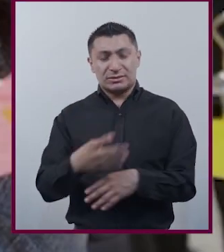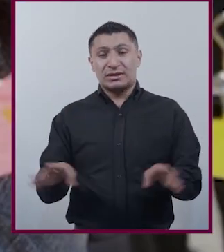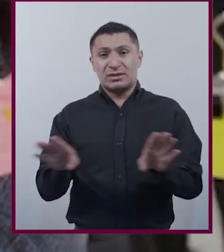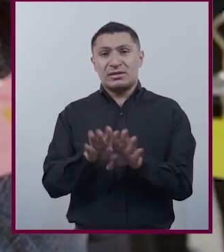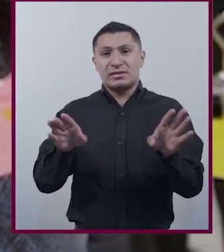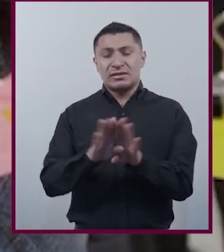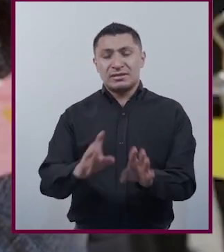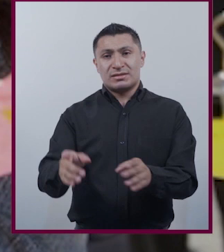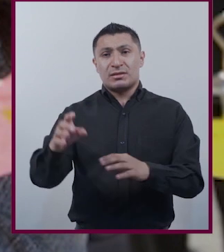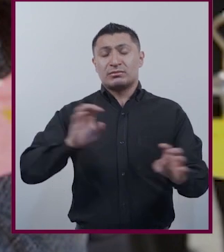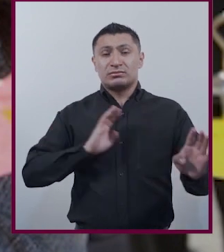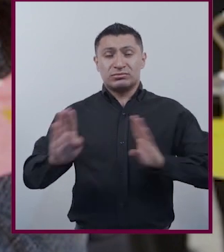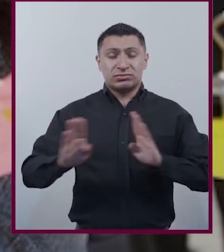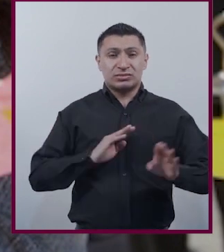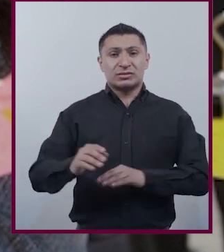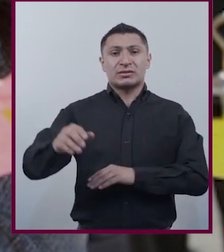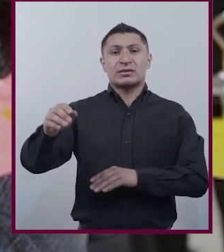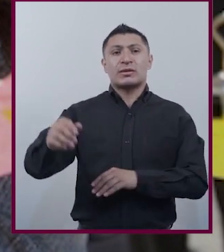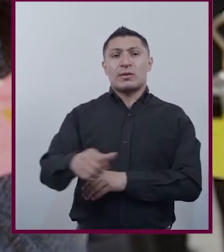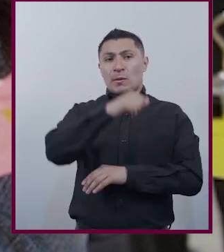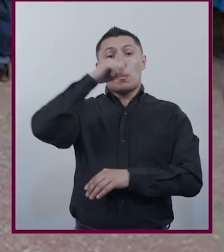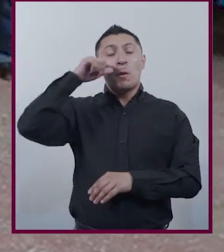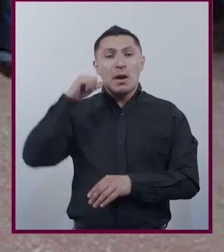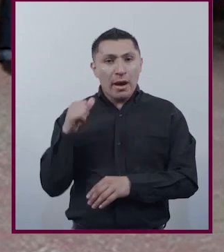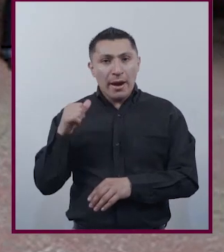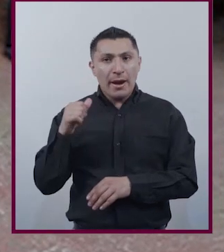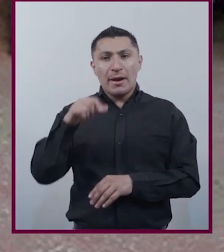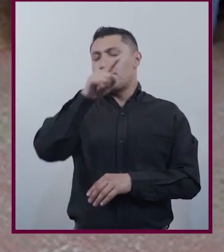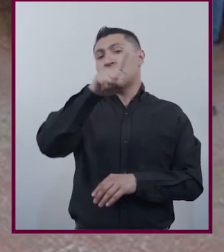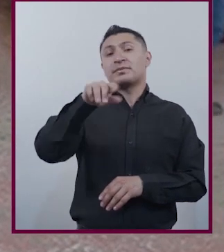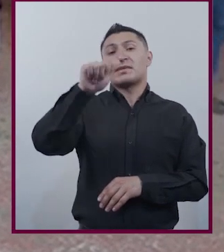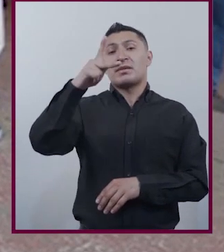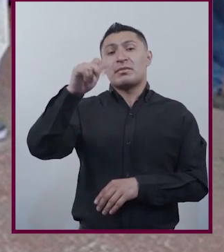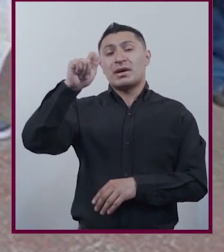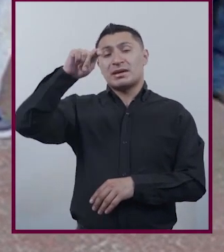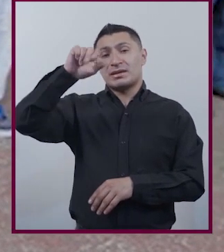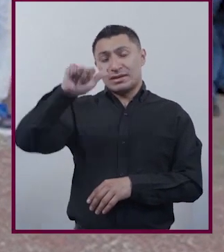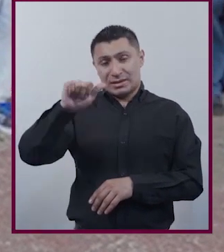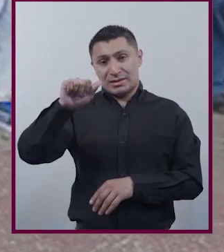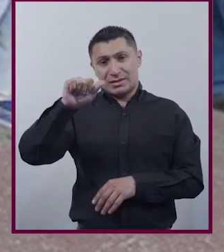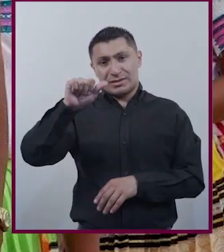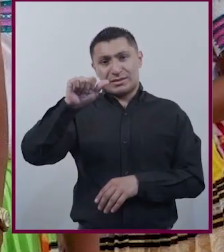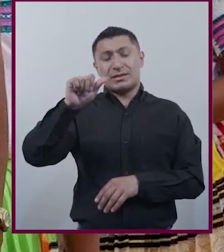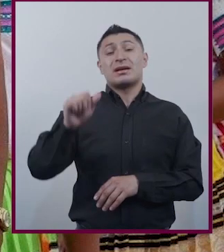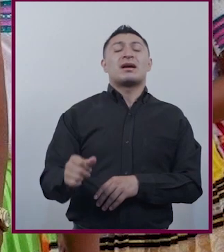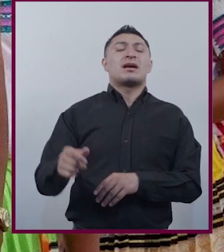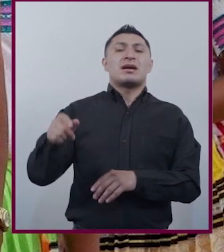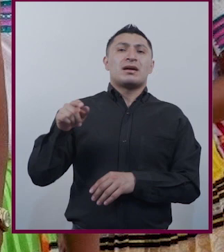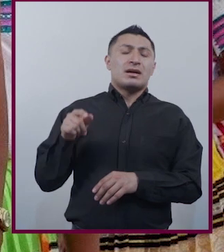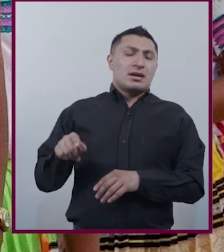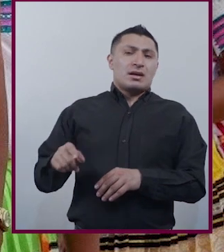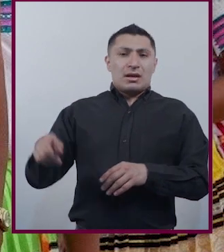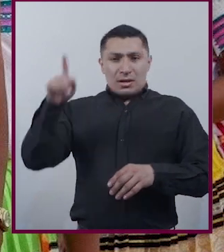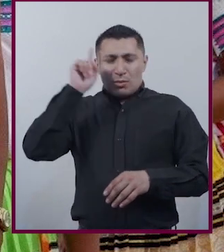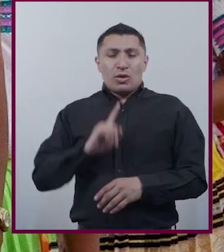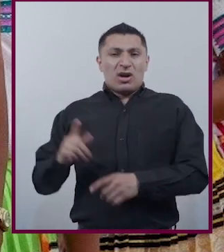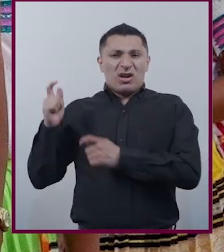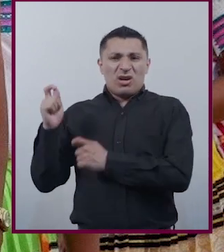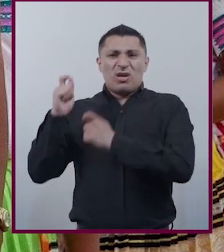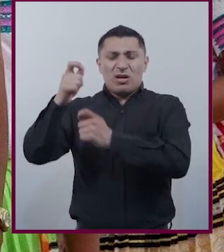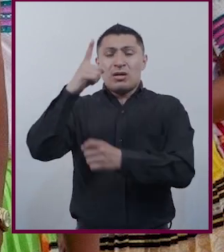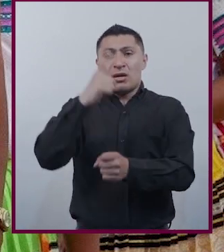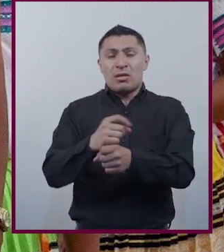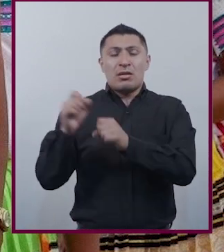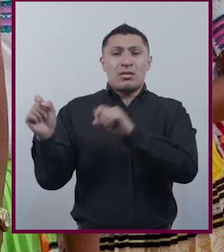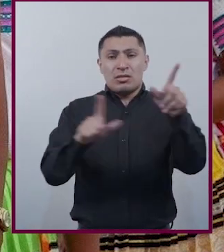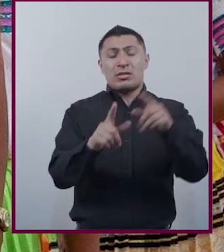insurrección del Ejército Zapatista de Liberación Nacional Las mujeres indígenas participaban activamente en la primera declaración